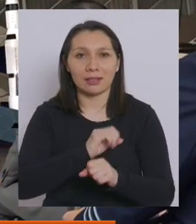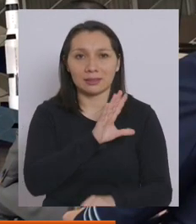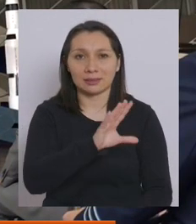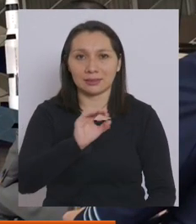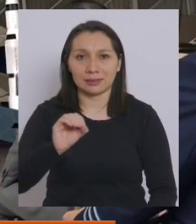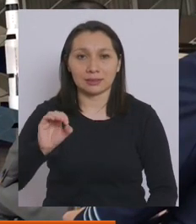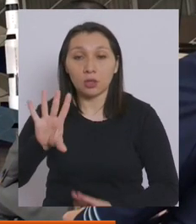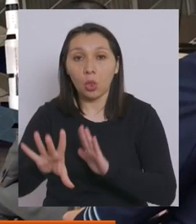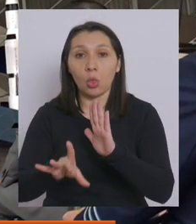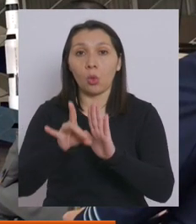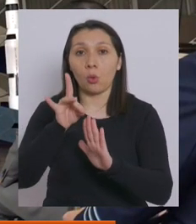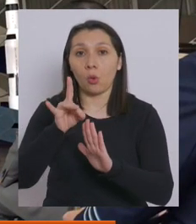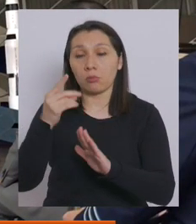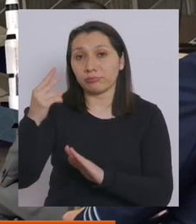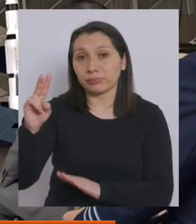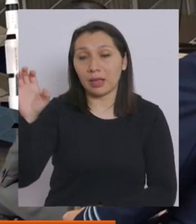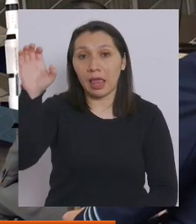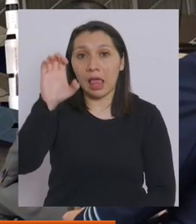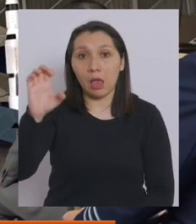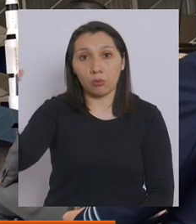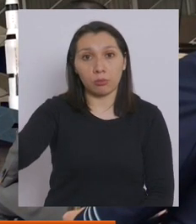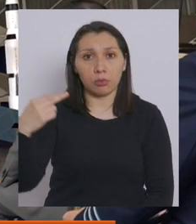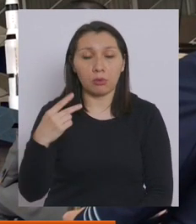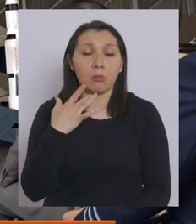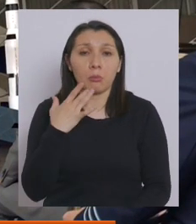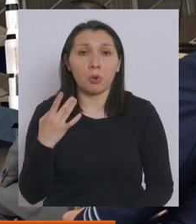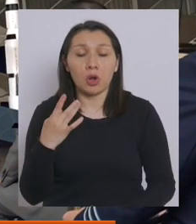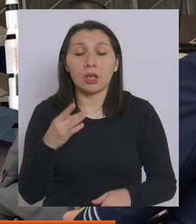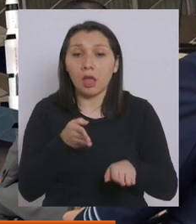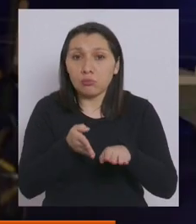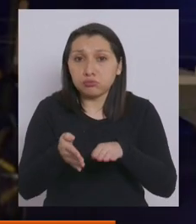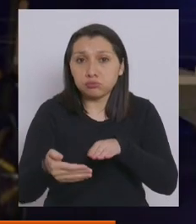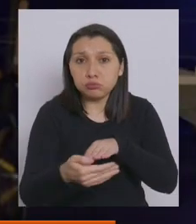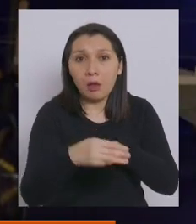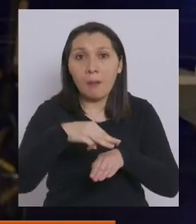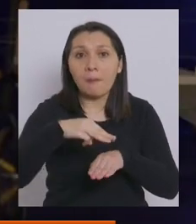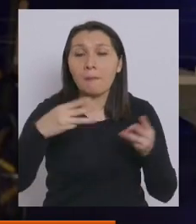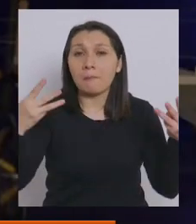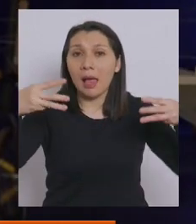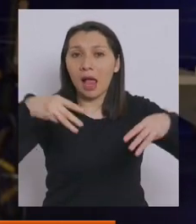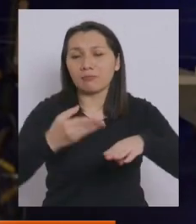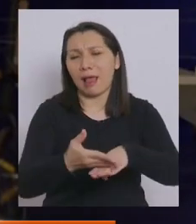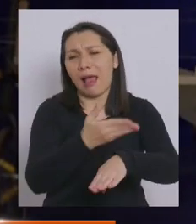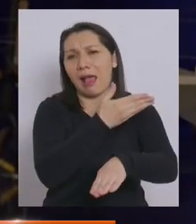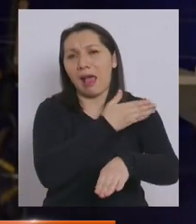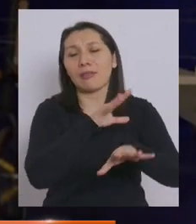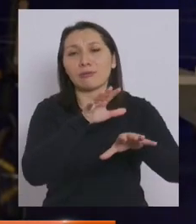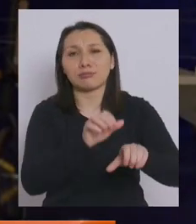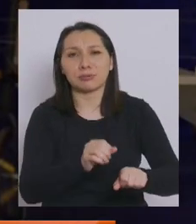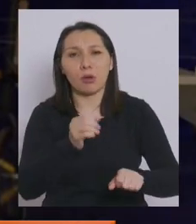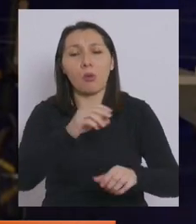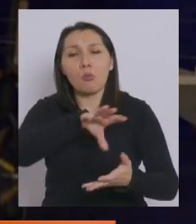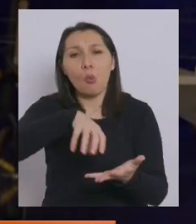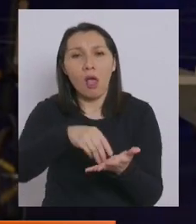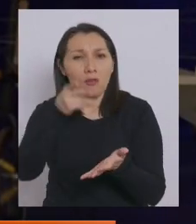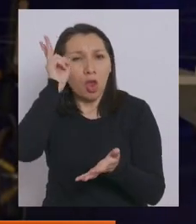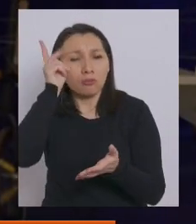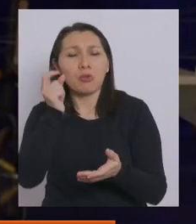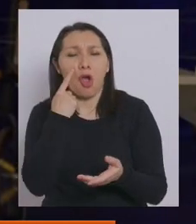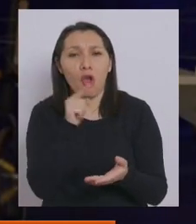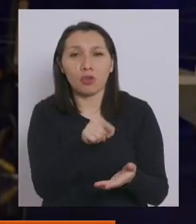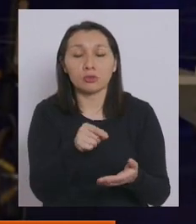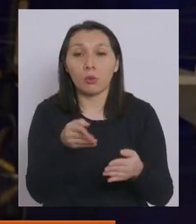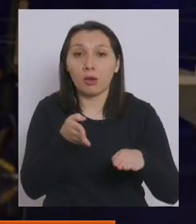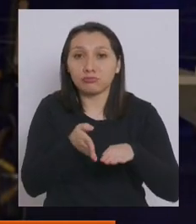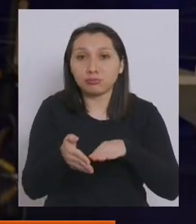descubrimiento por los europeos, porque el Estrecho Magallanes estaba descubierto mucho antes por nuestros pueblos originarios, del